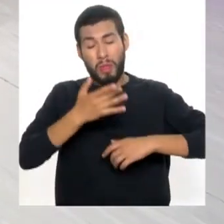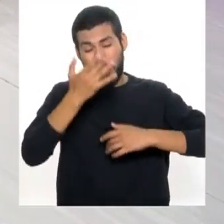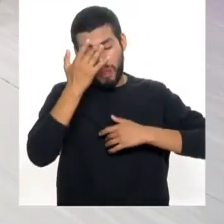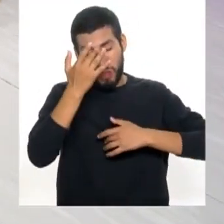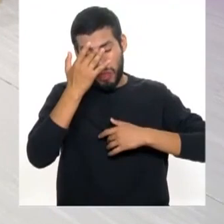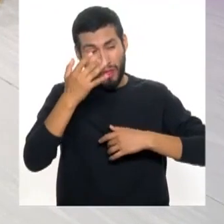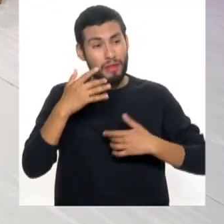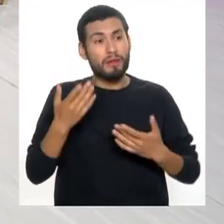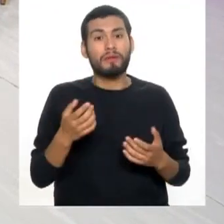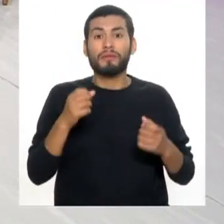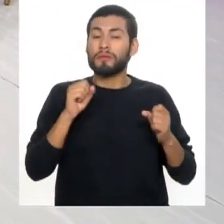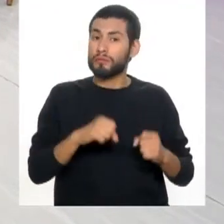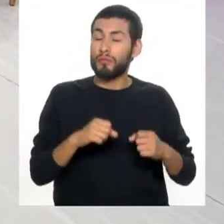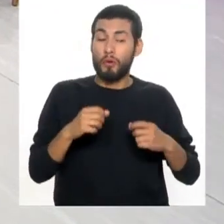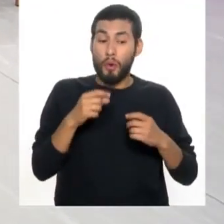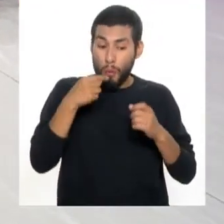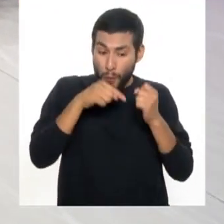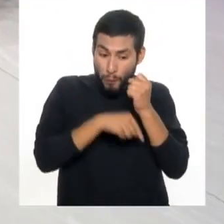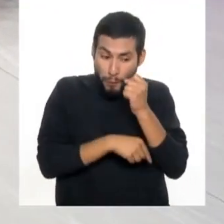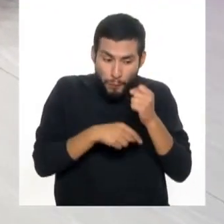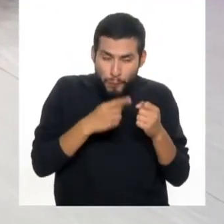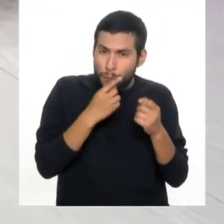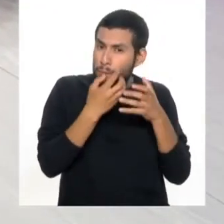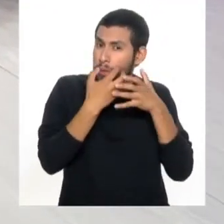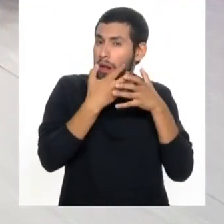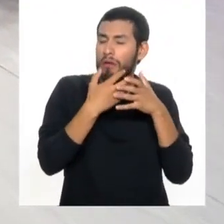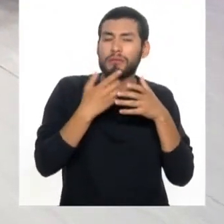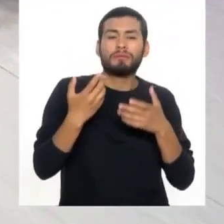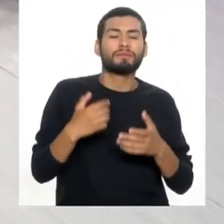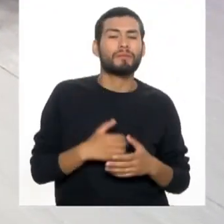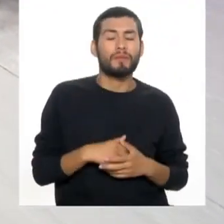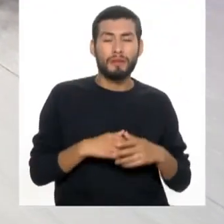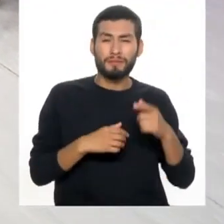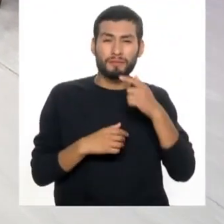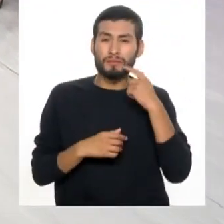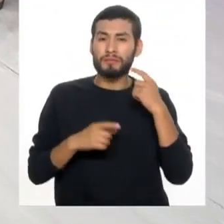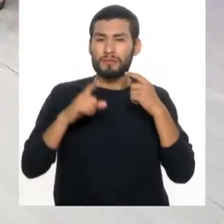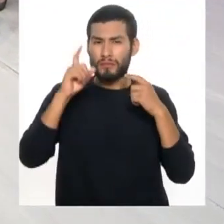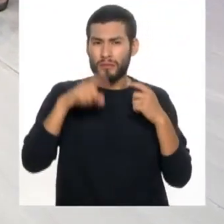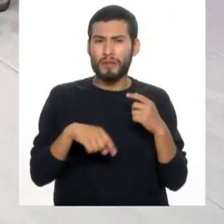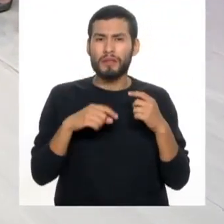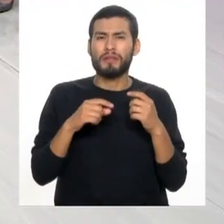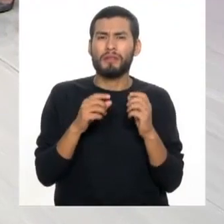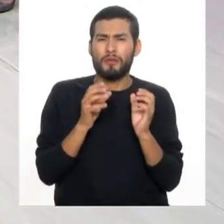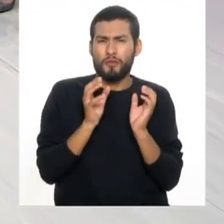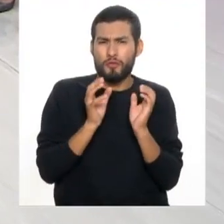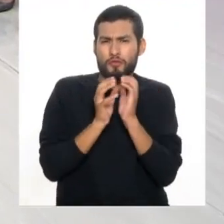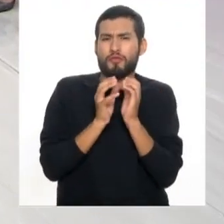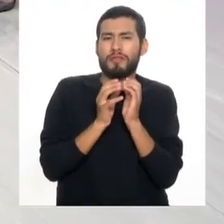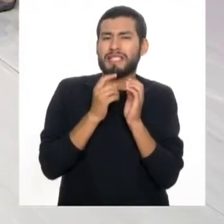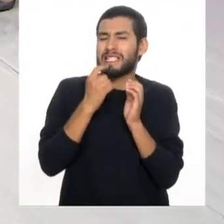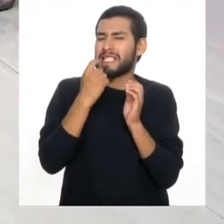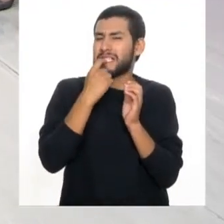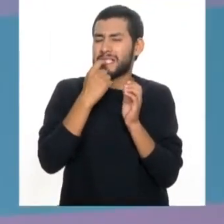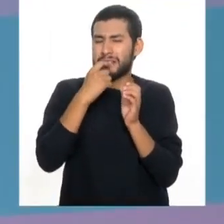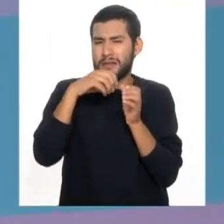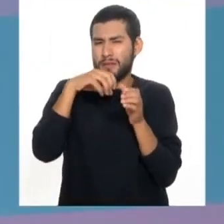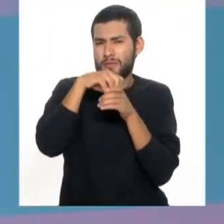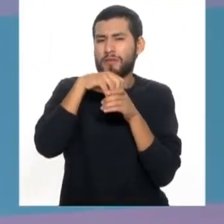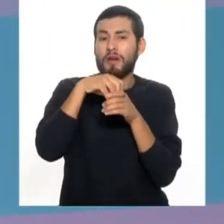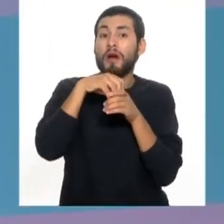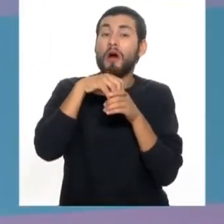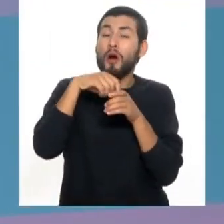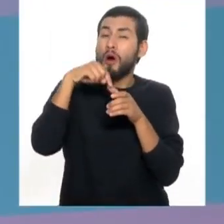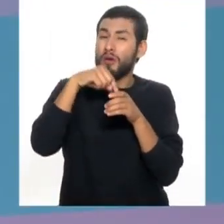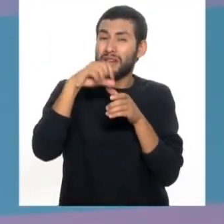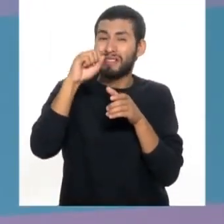cuenta la enfermedad de la gingivitis cuando ya se inflama. Porque la encía tiene que estar bien pegada al diente. Pero cuando se va